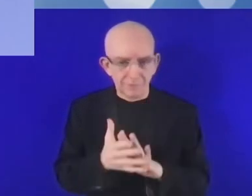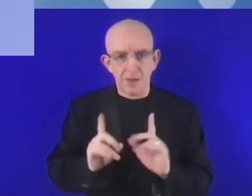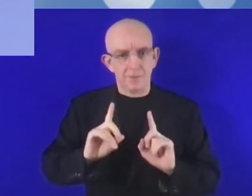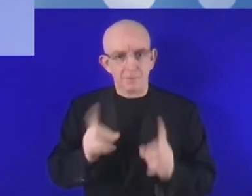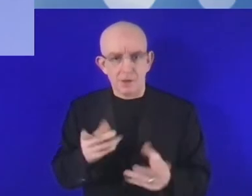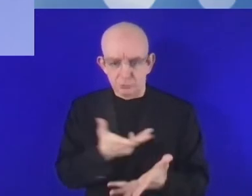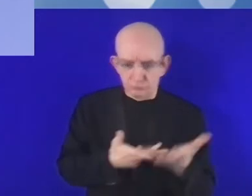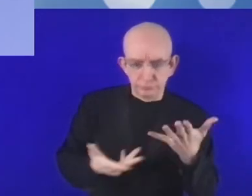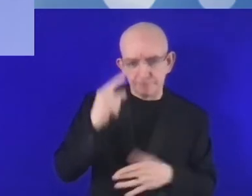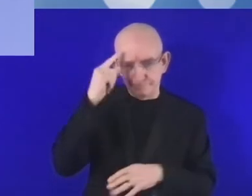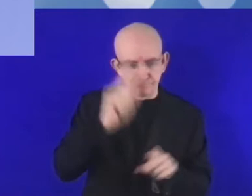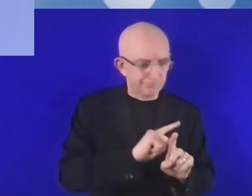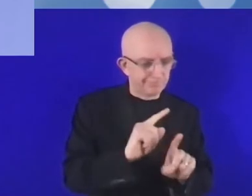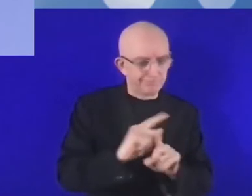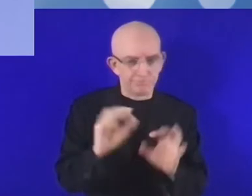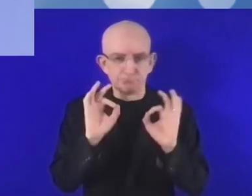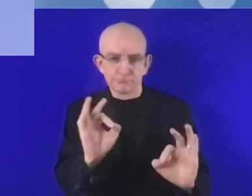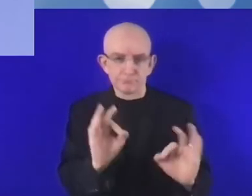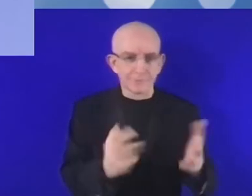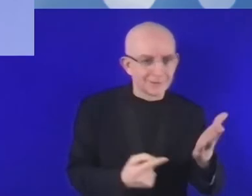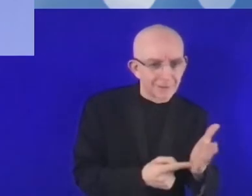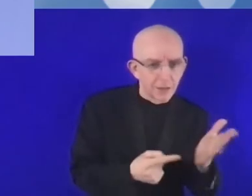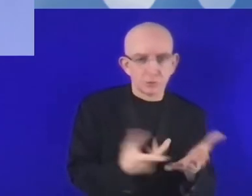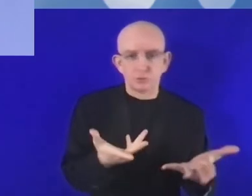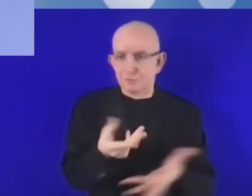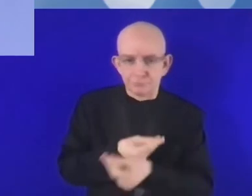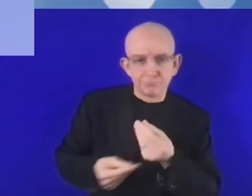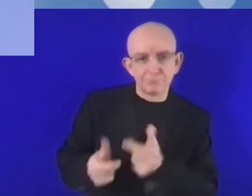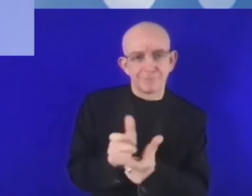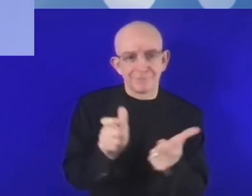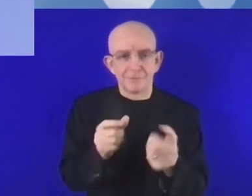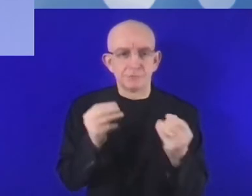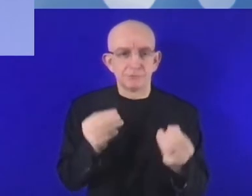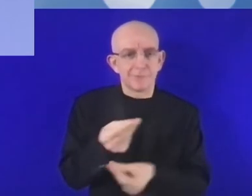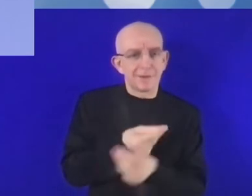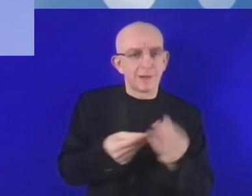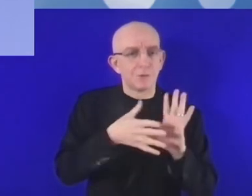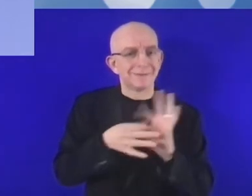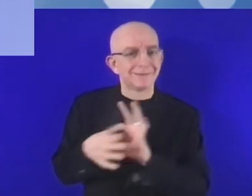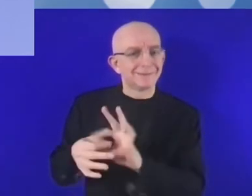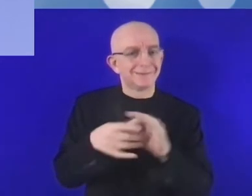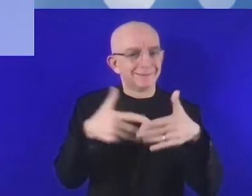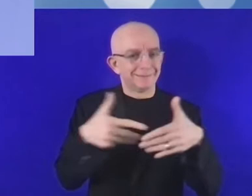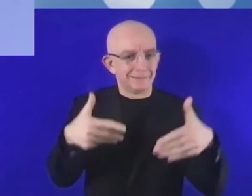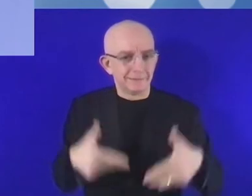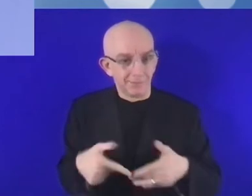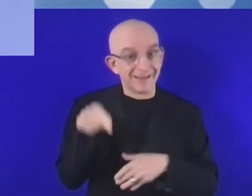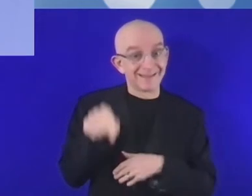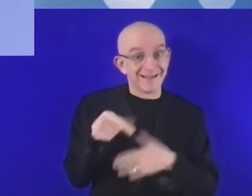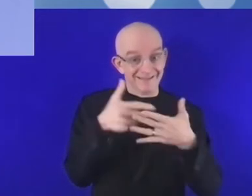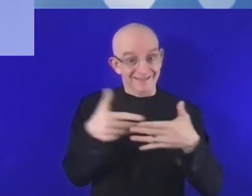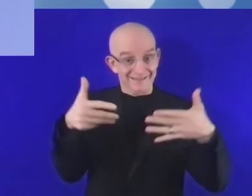sino no podremos alcanzar el éxito. En cuanto al tema de las